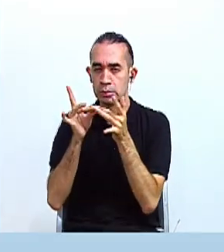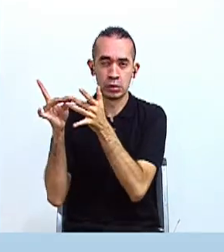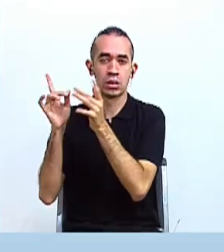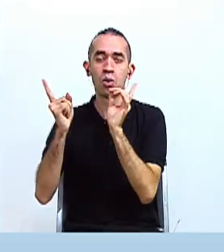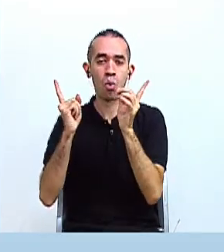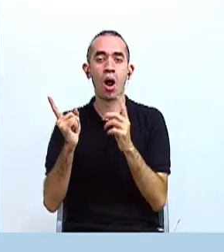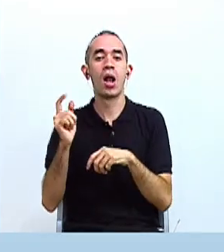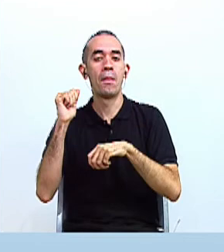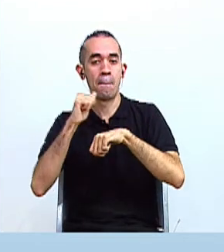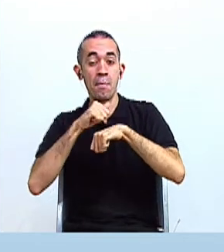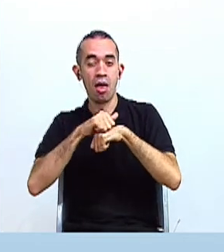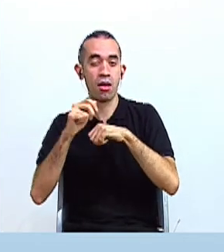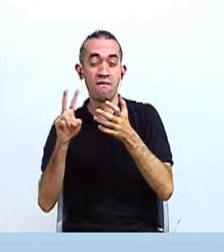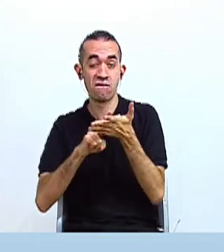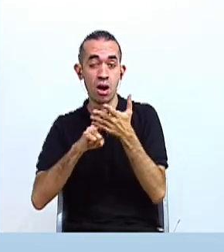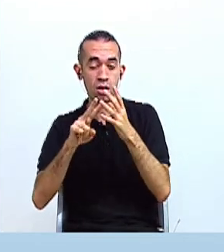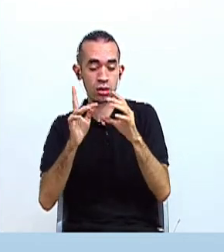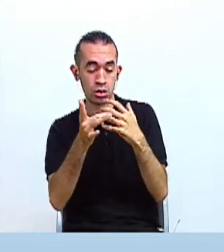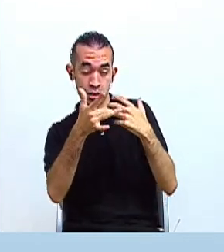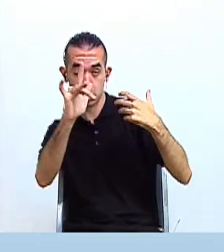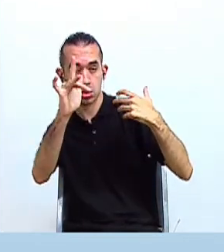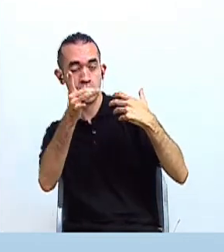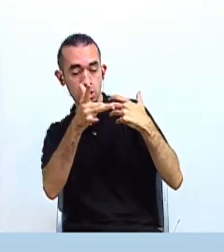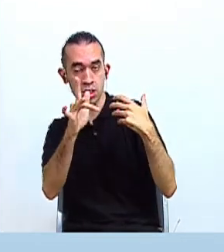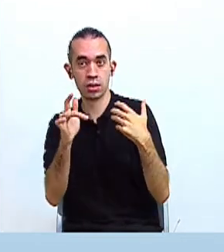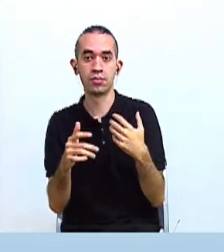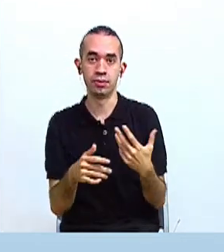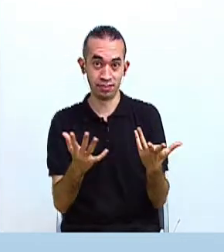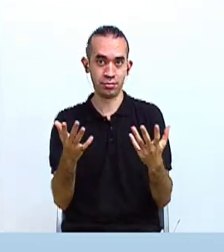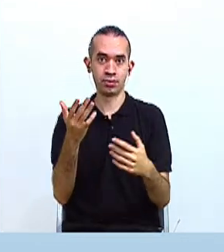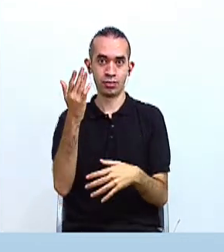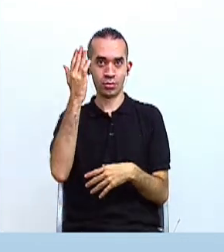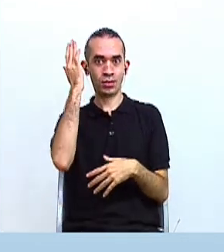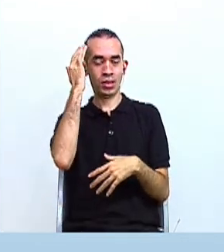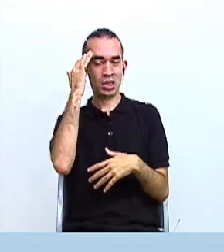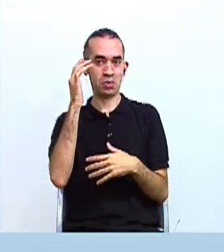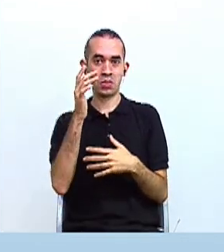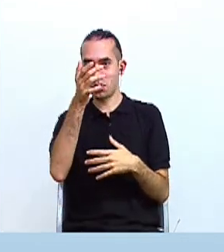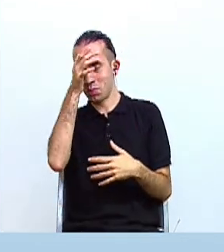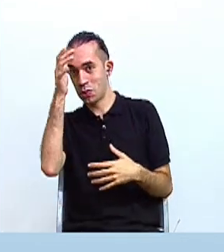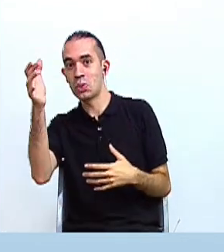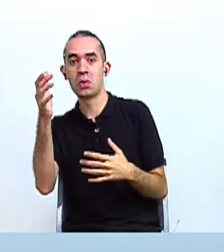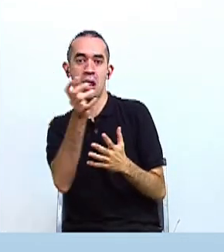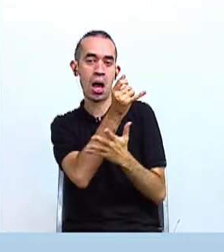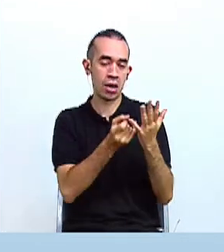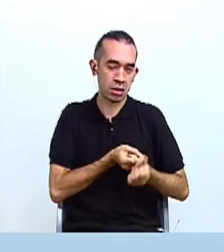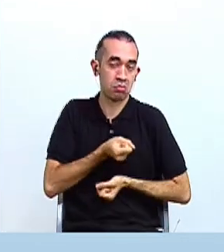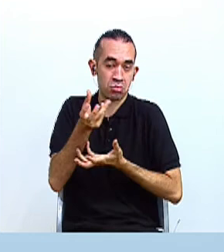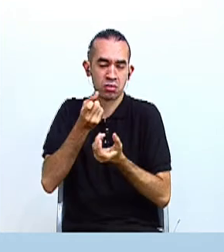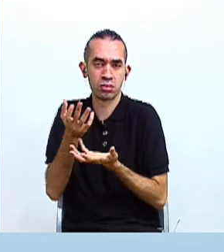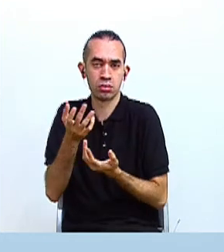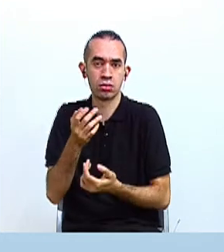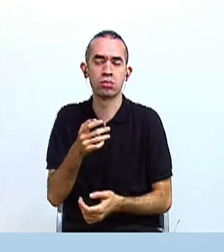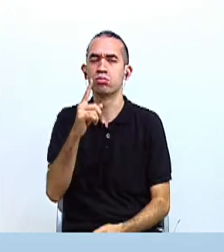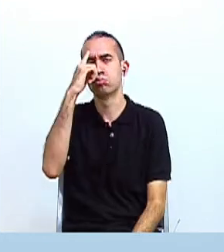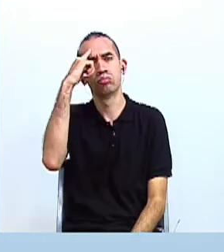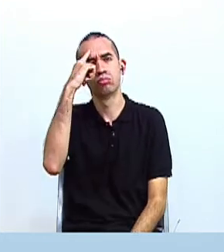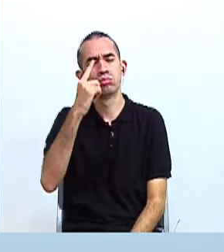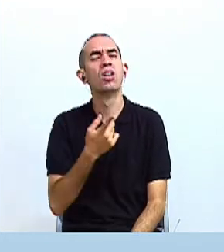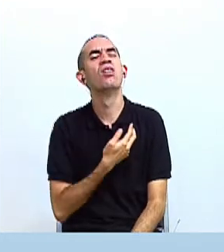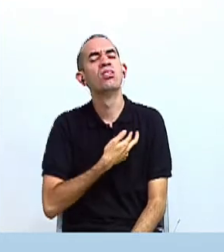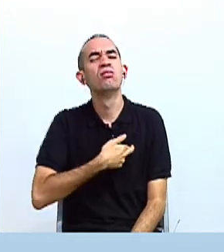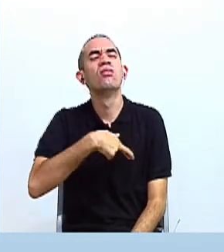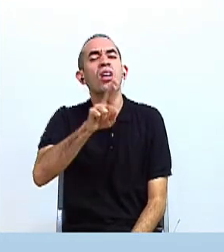Bueno, dentro de todas estas manifestaciones culturales y artísticas, nos preguntamos, ¿y la religión de nuestros